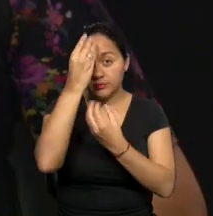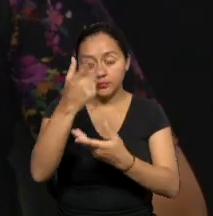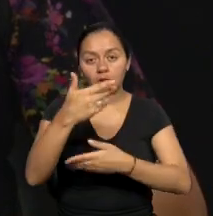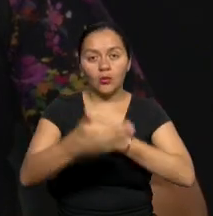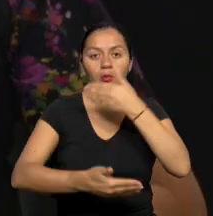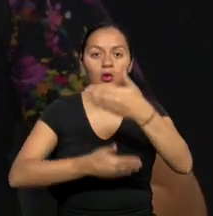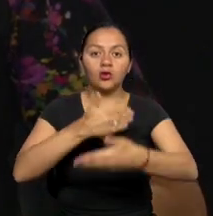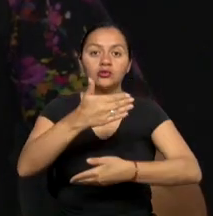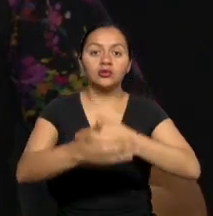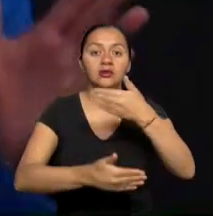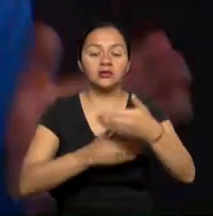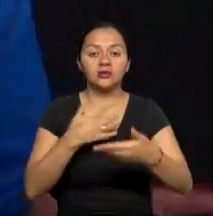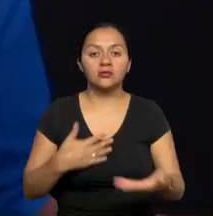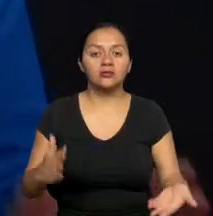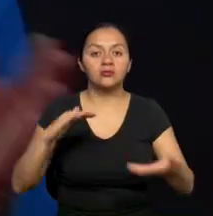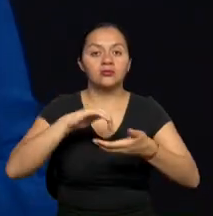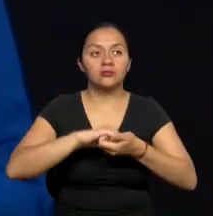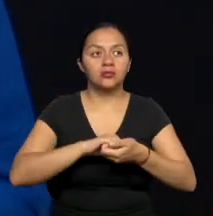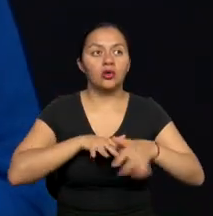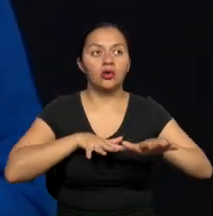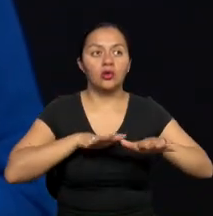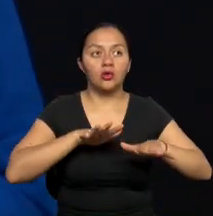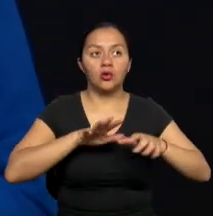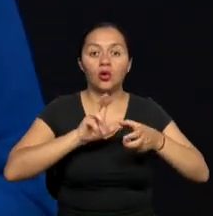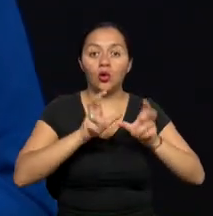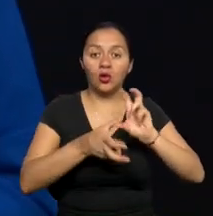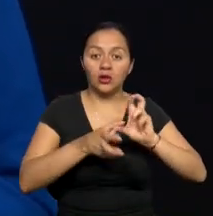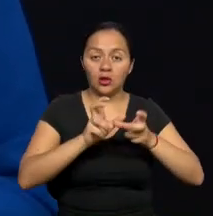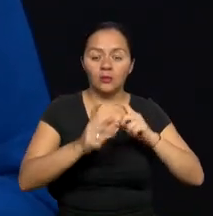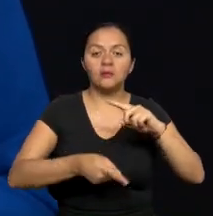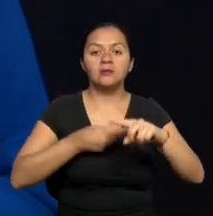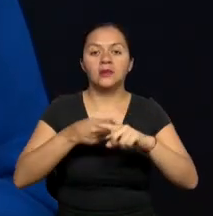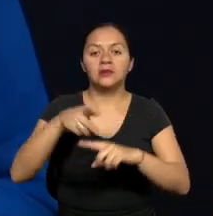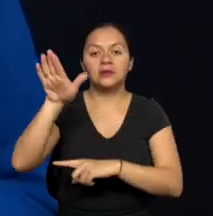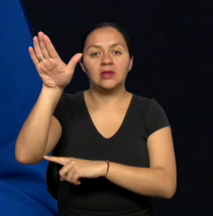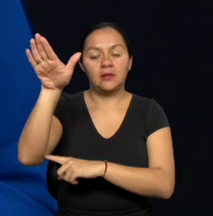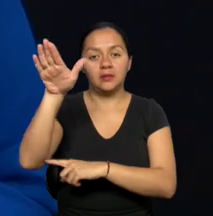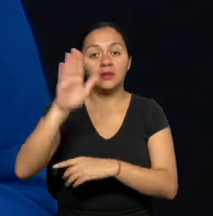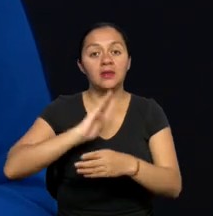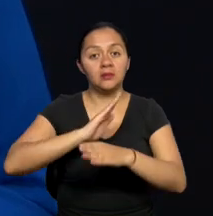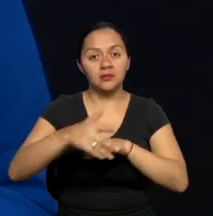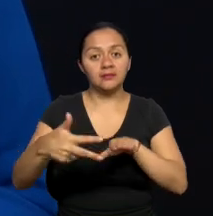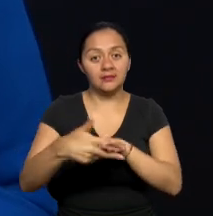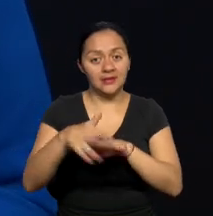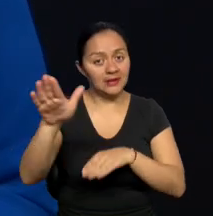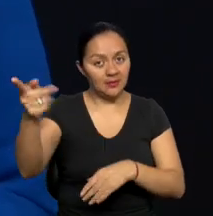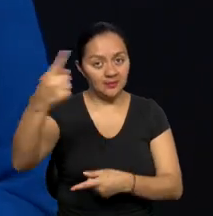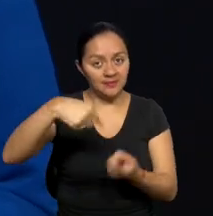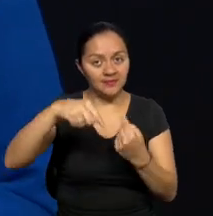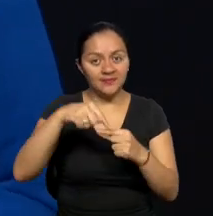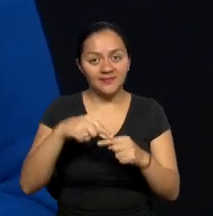proceso ha habido de la mano entre SCORDICOM y el SECAP. Así que después de un corte, tendremos a SECAP con nosotros.